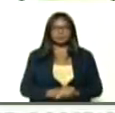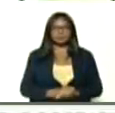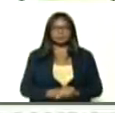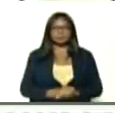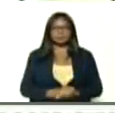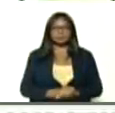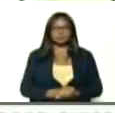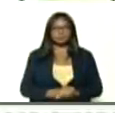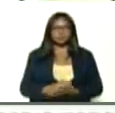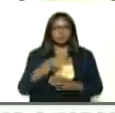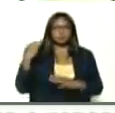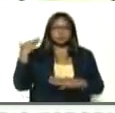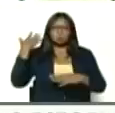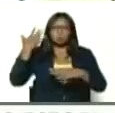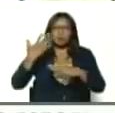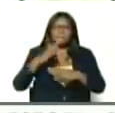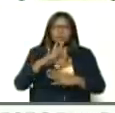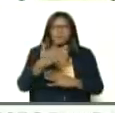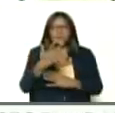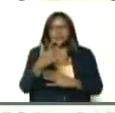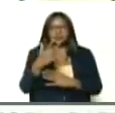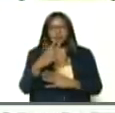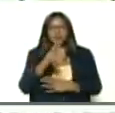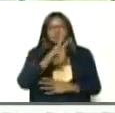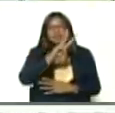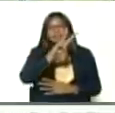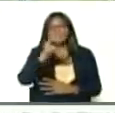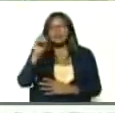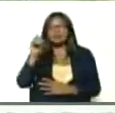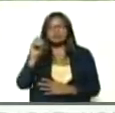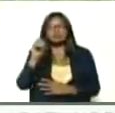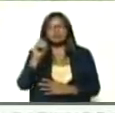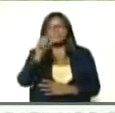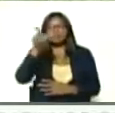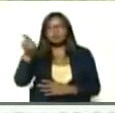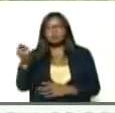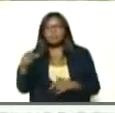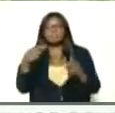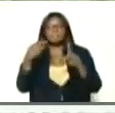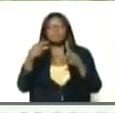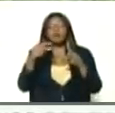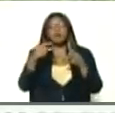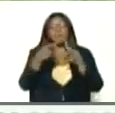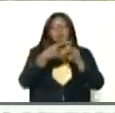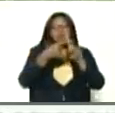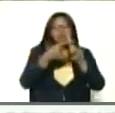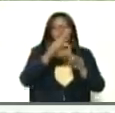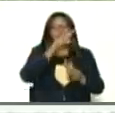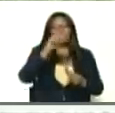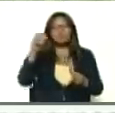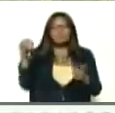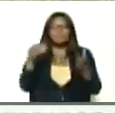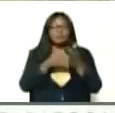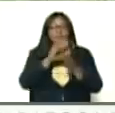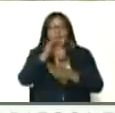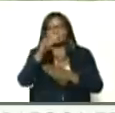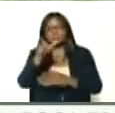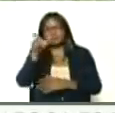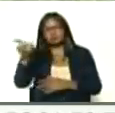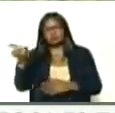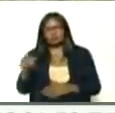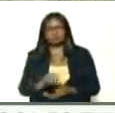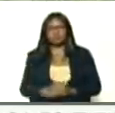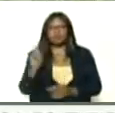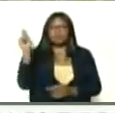veníamos, de una meseta, de alrededor, de 20 casos positivos, por 100 mil habitantes, durante el mes, de